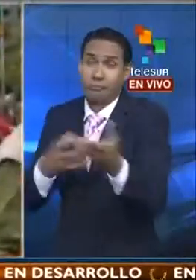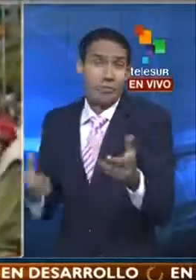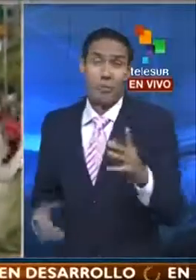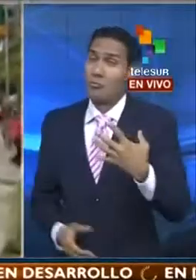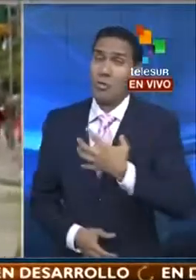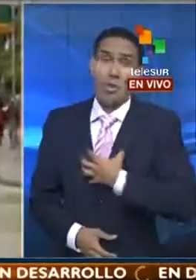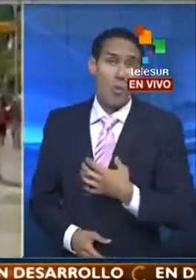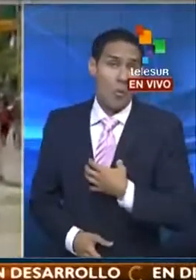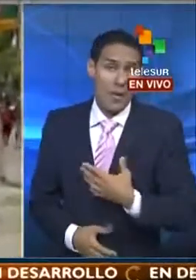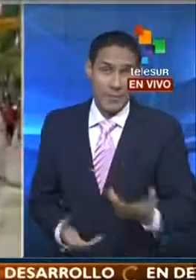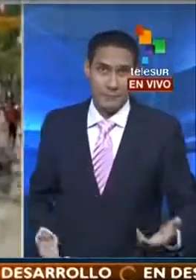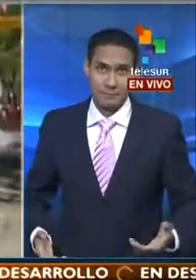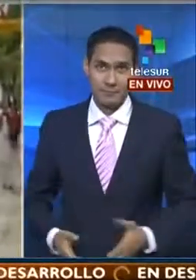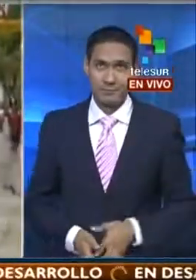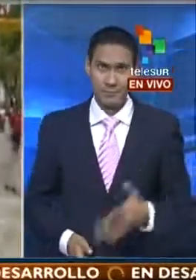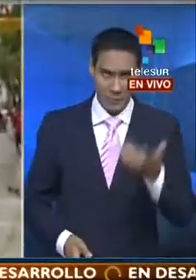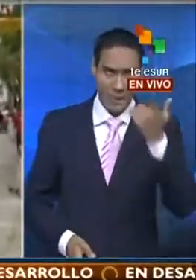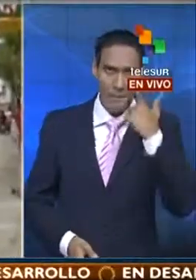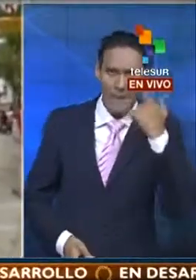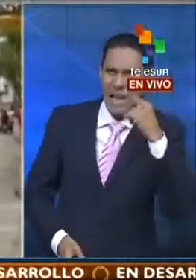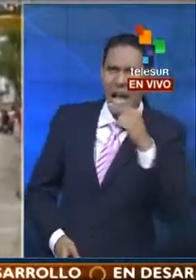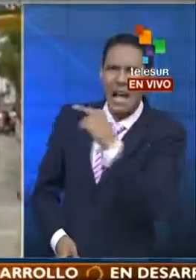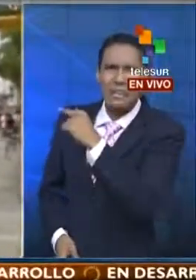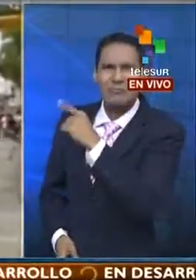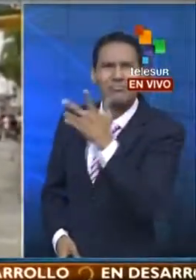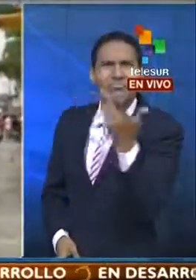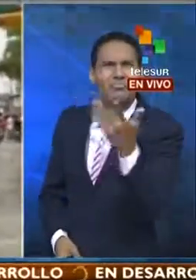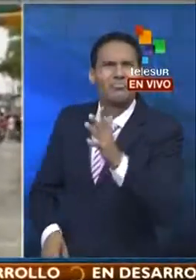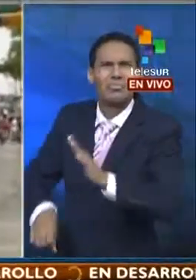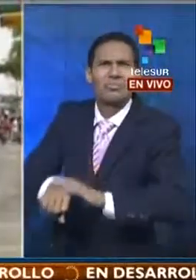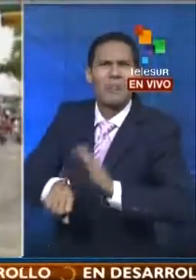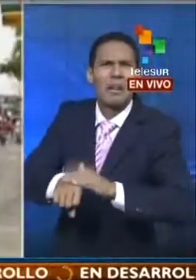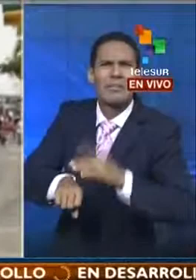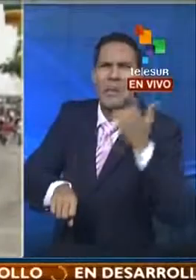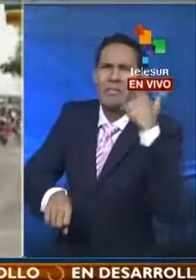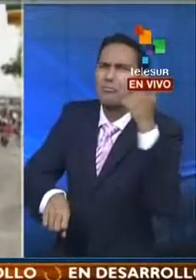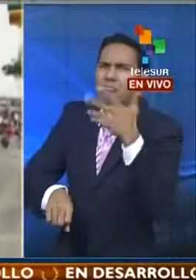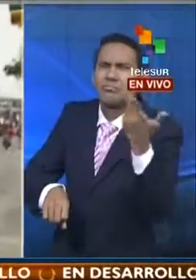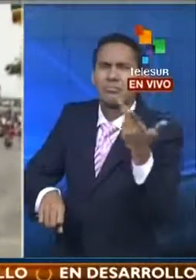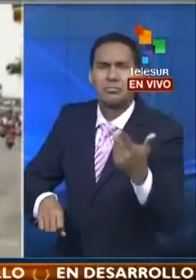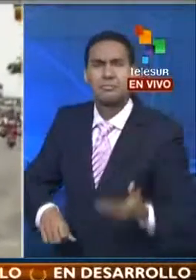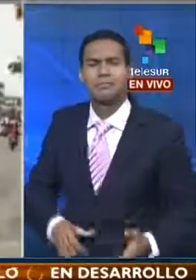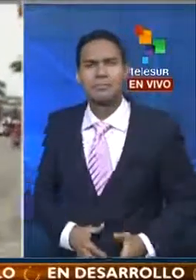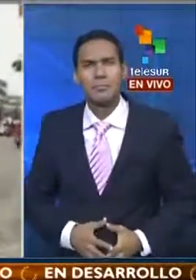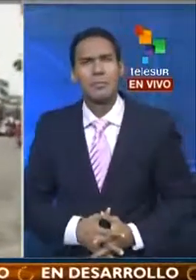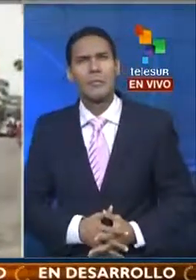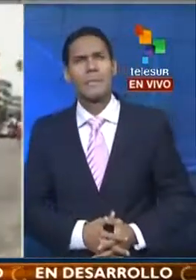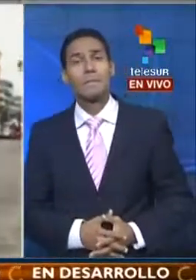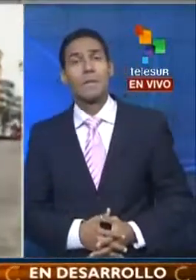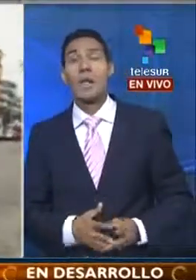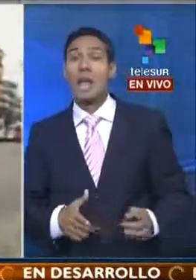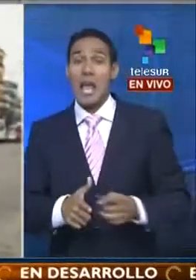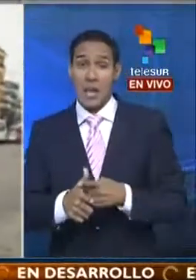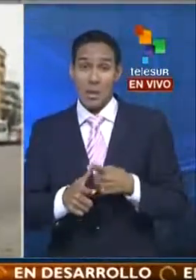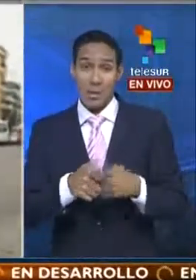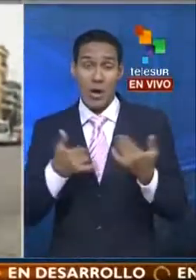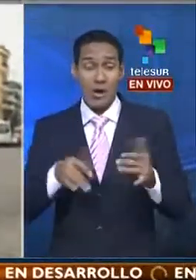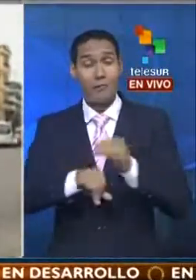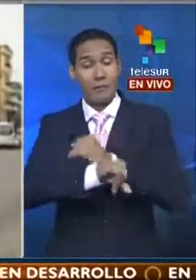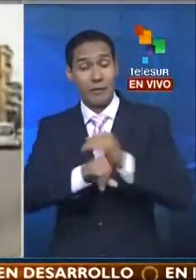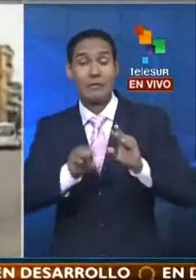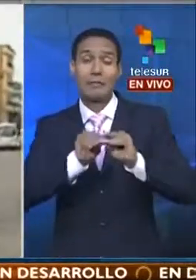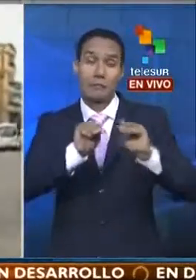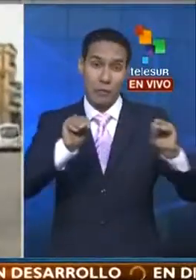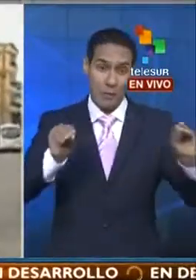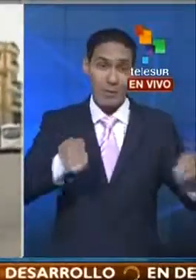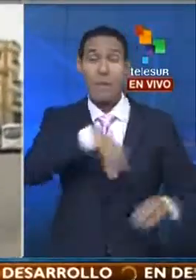río para sacar el sustento diario. Entonces, aquí lo que se espera luego del anuncio es